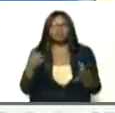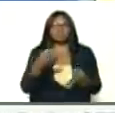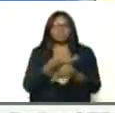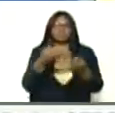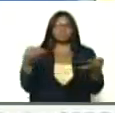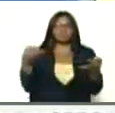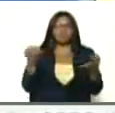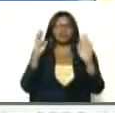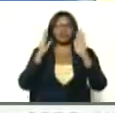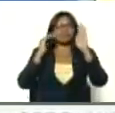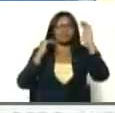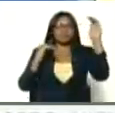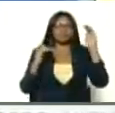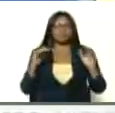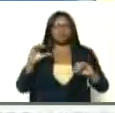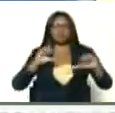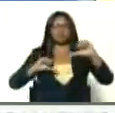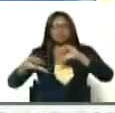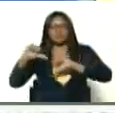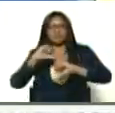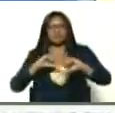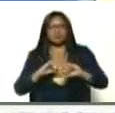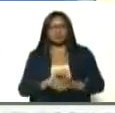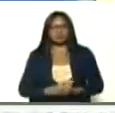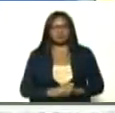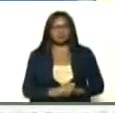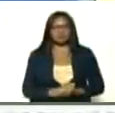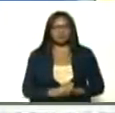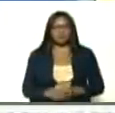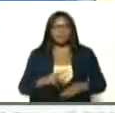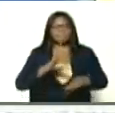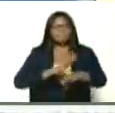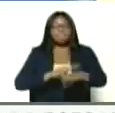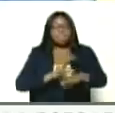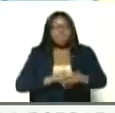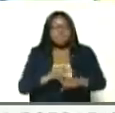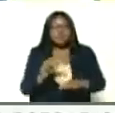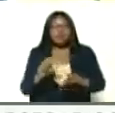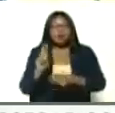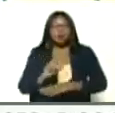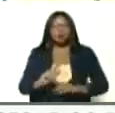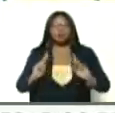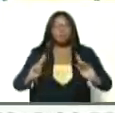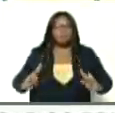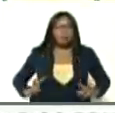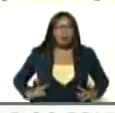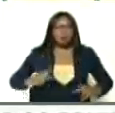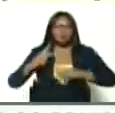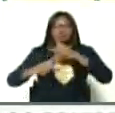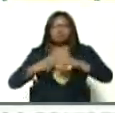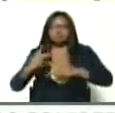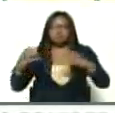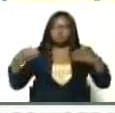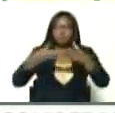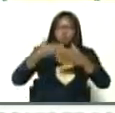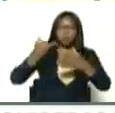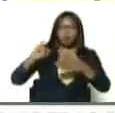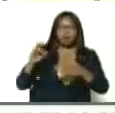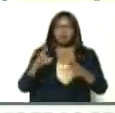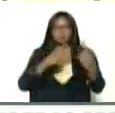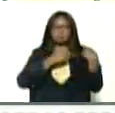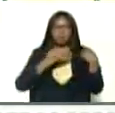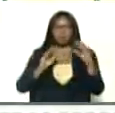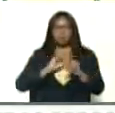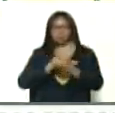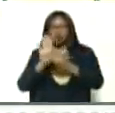científica, médica, humana, política de la comisión presidencial